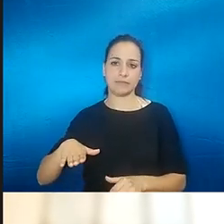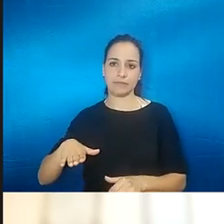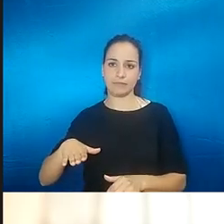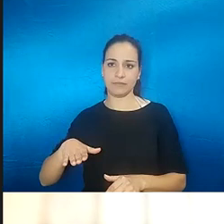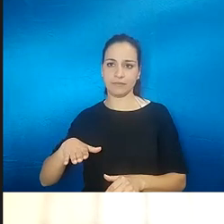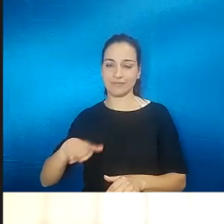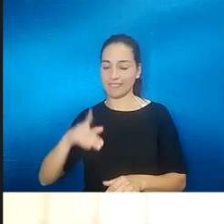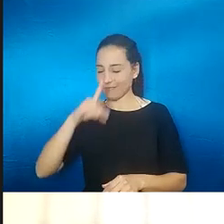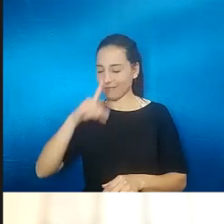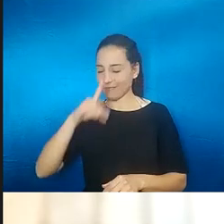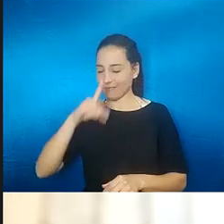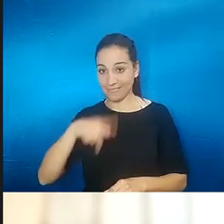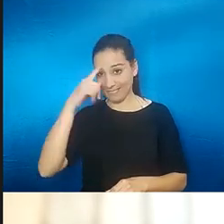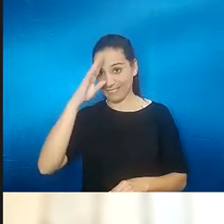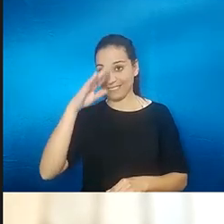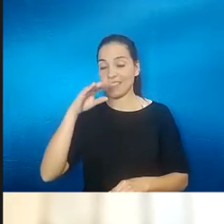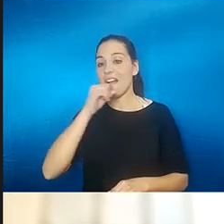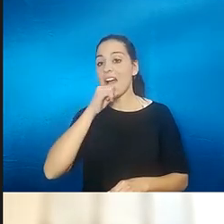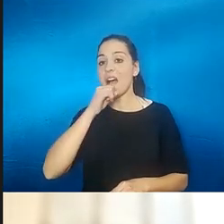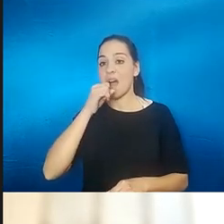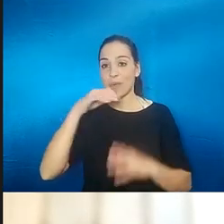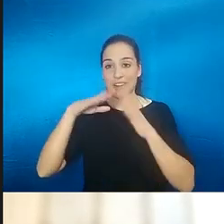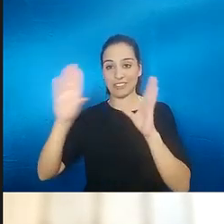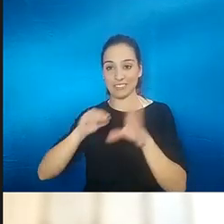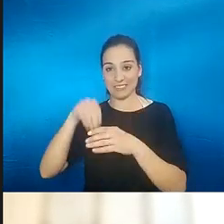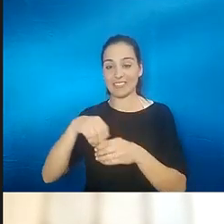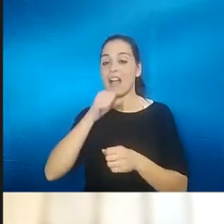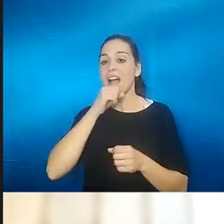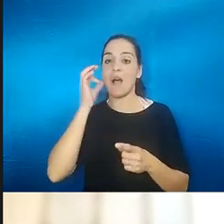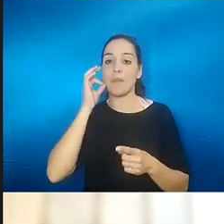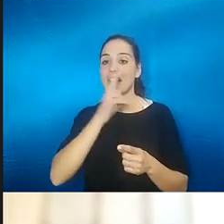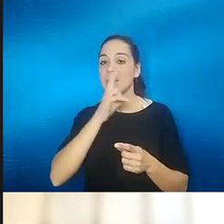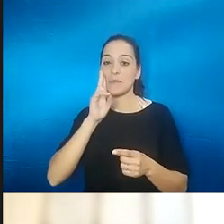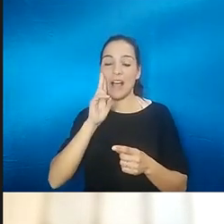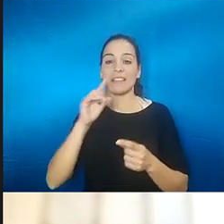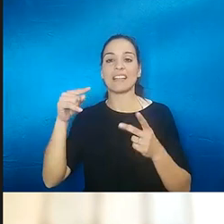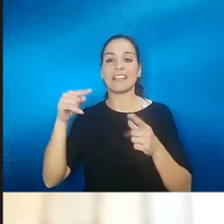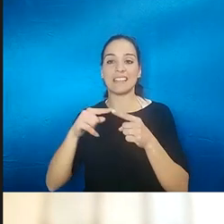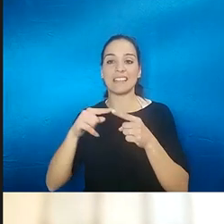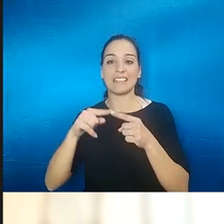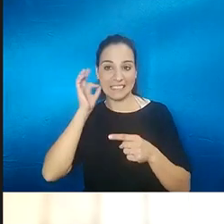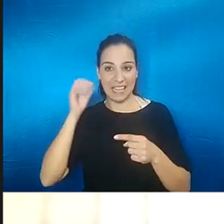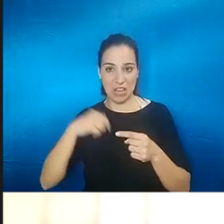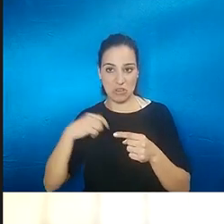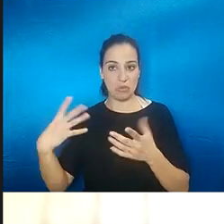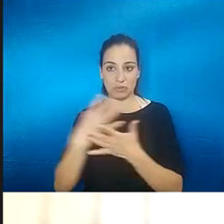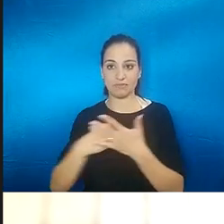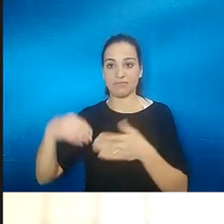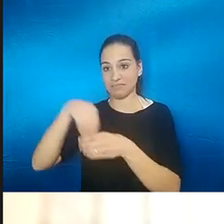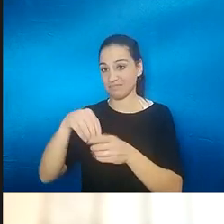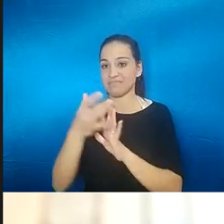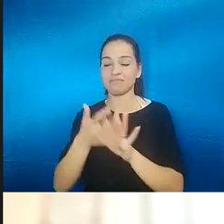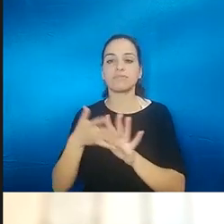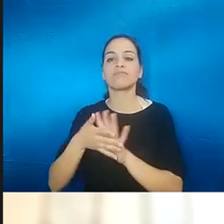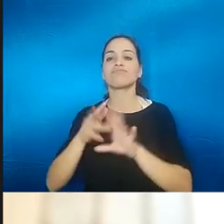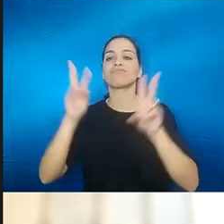estábamos en casa de mis abuelos y estábamos mi abuela mi madre mi tía y yo y no sé de qué estaban hablando pues de algún olor porque es verdad que es muy